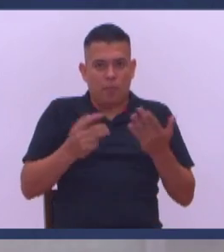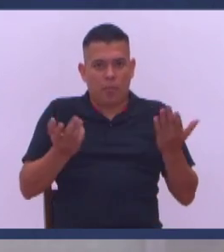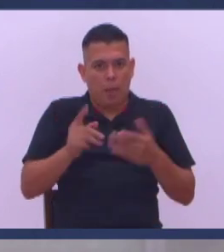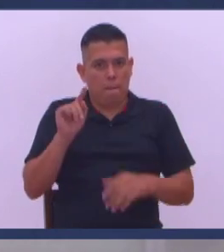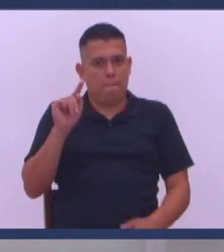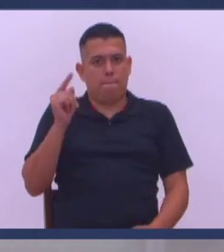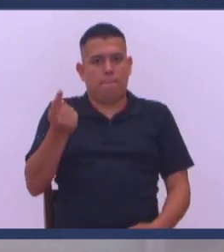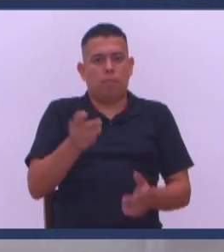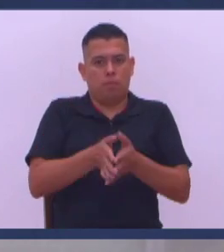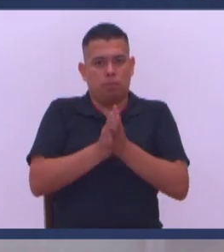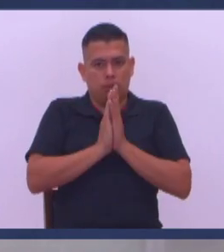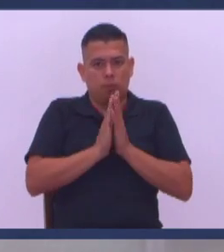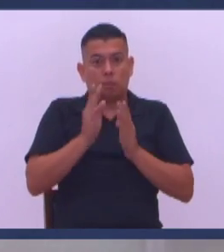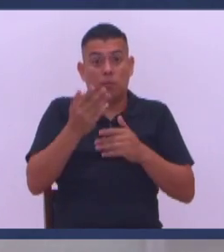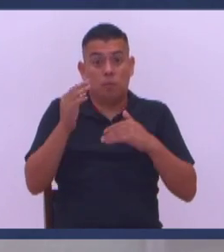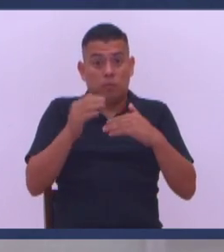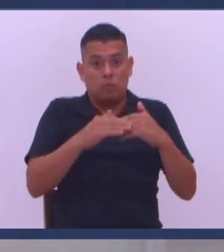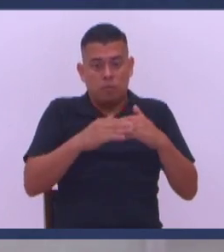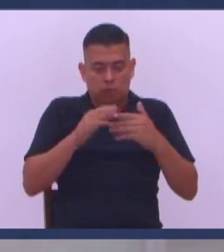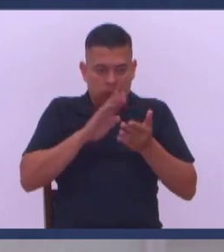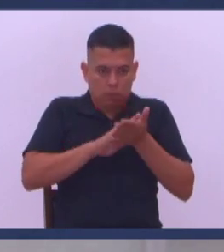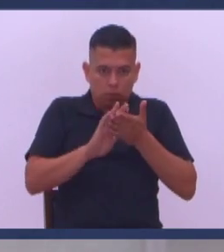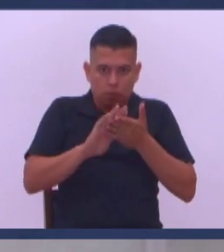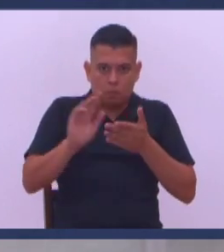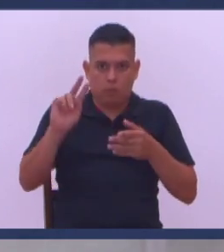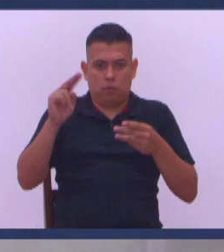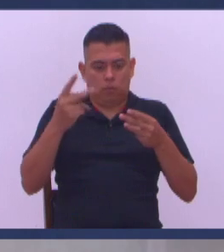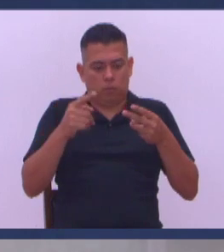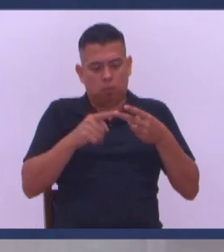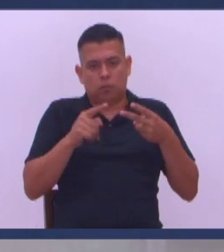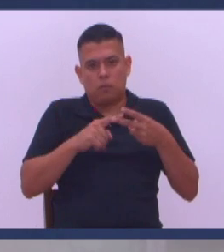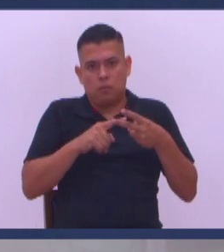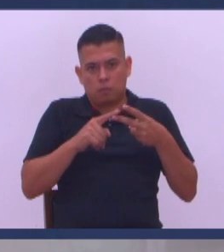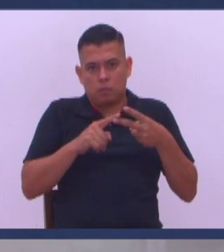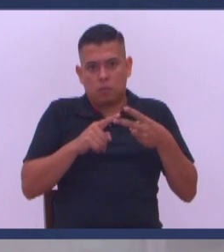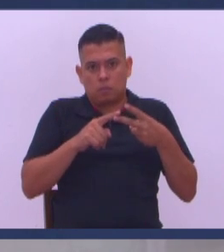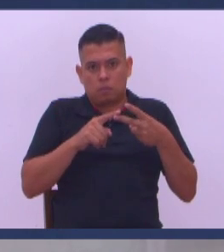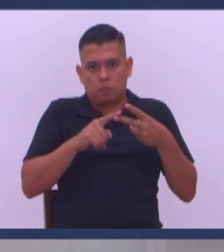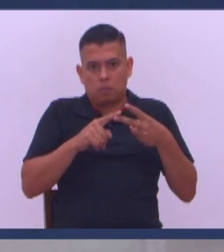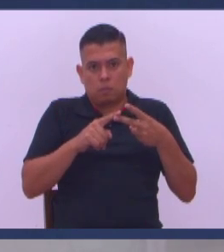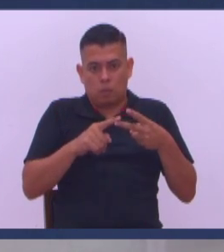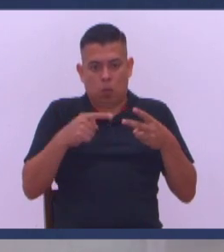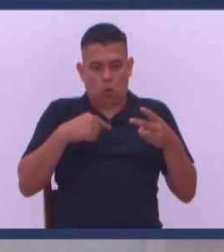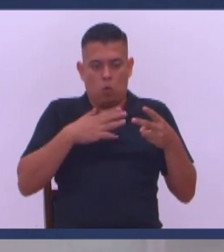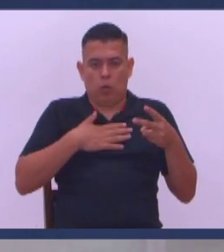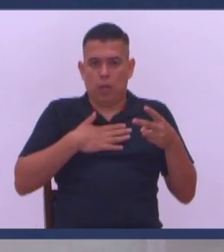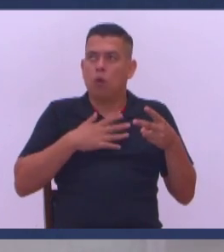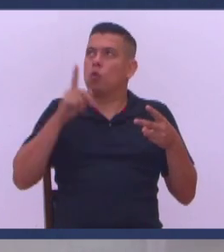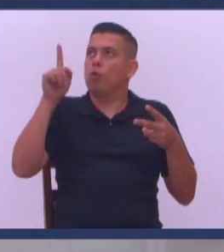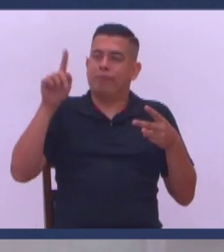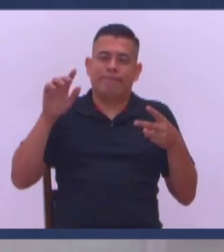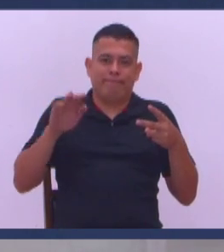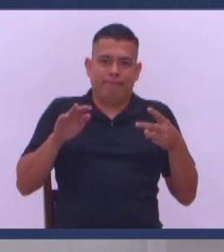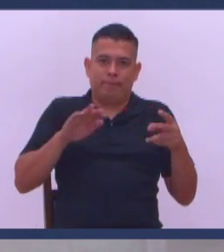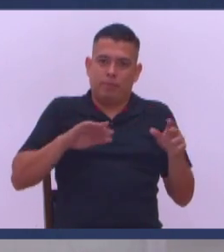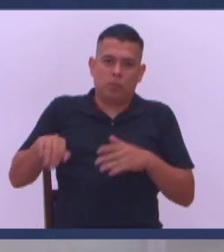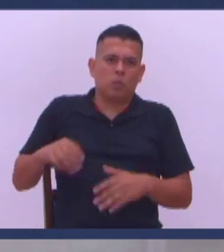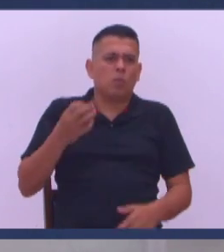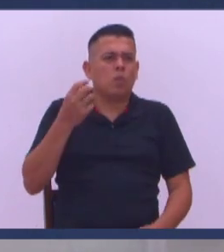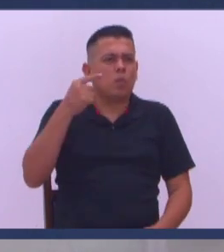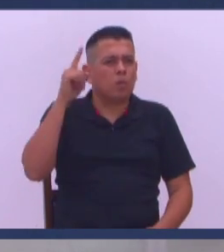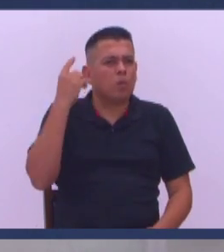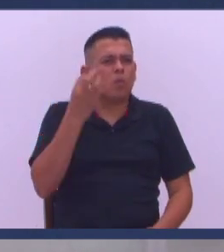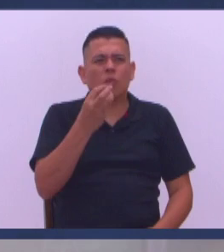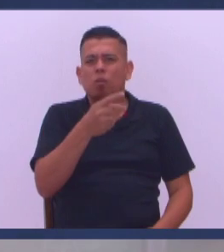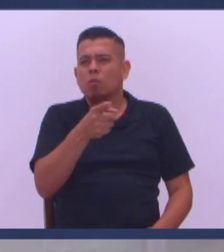Y lo primero Que me pide a mi Es un llamado A la pureza Lo segundo Que valoremos Lo que tenemos Cuantos hombres Hay en la